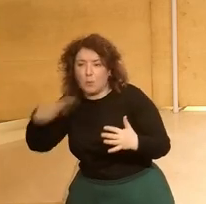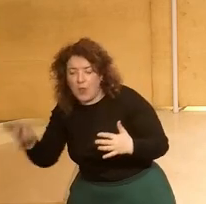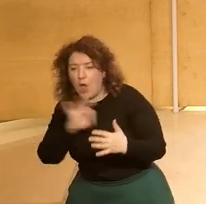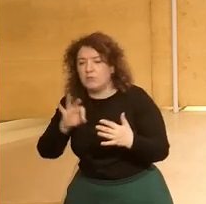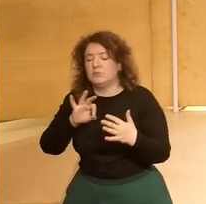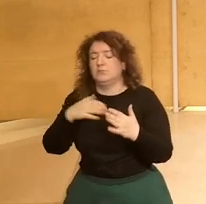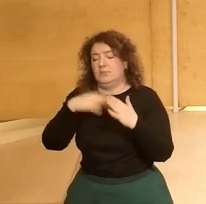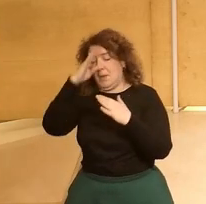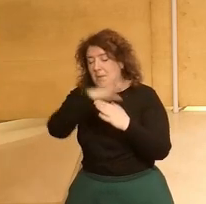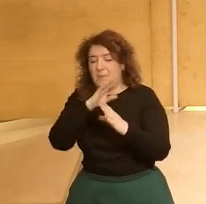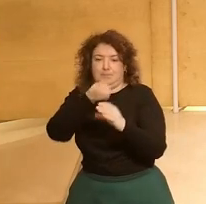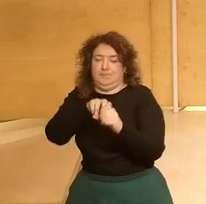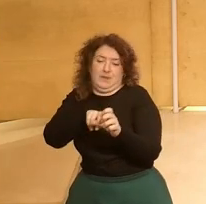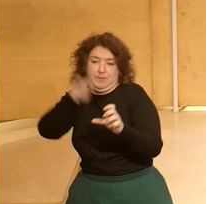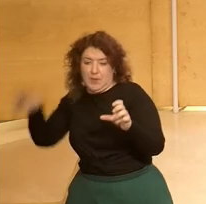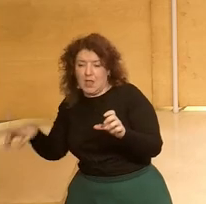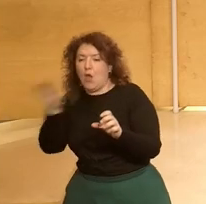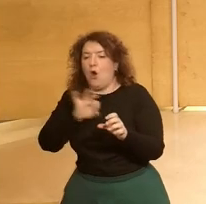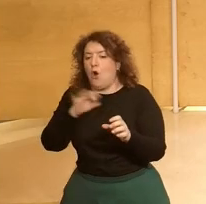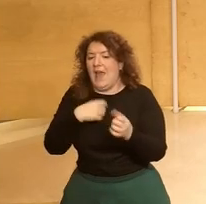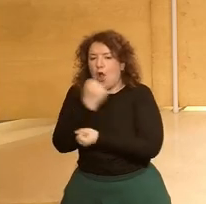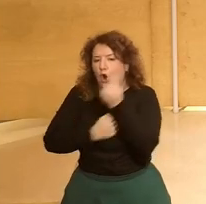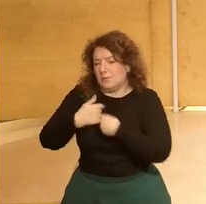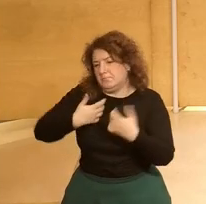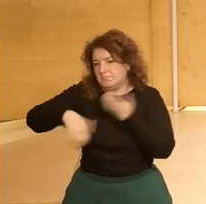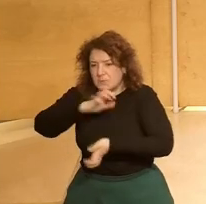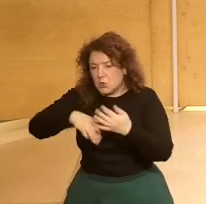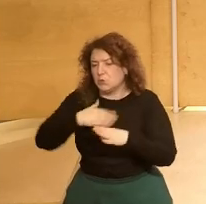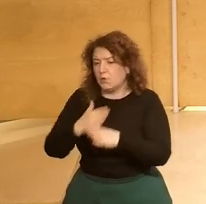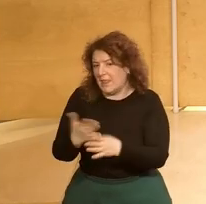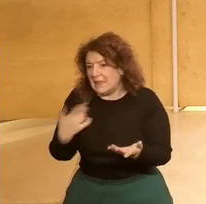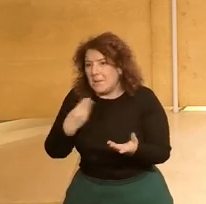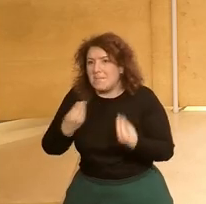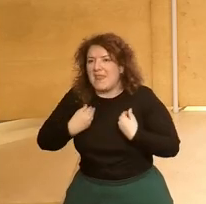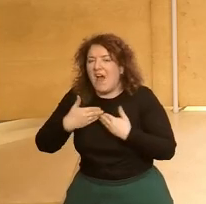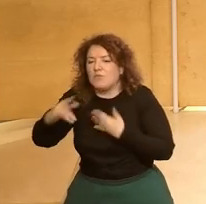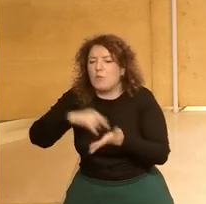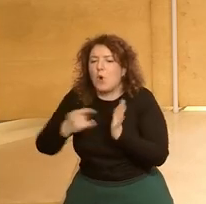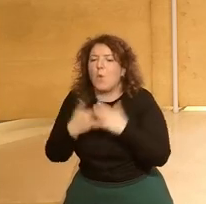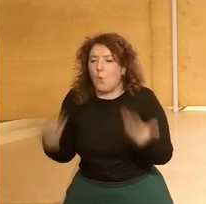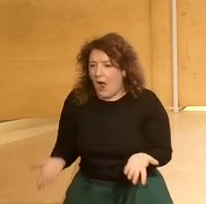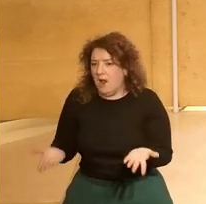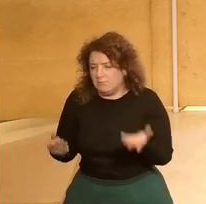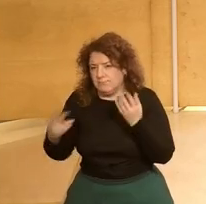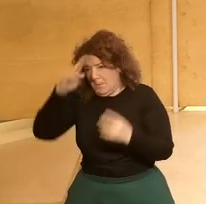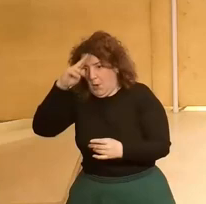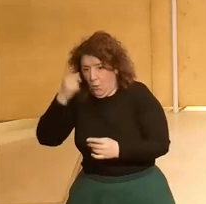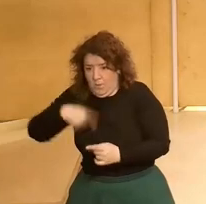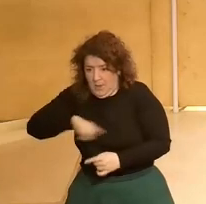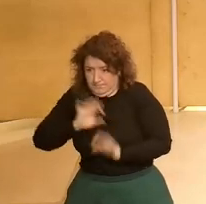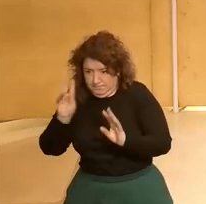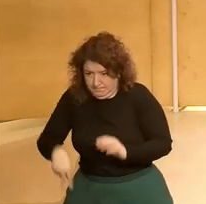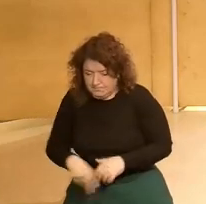emanciparnos y de desarrollar nuestros proyectos de vida y de futuro. Sin embargo, vemos también que en las